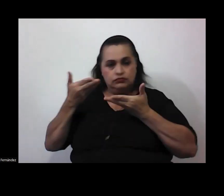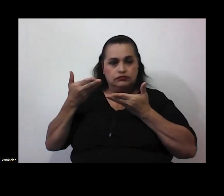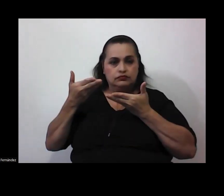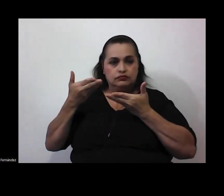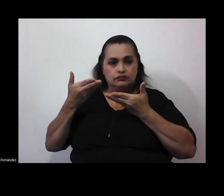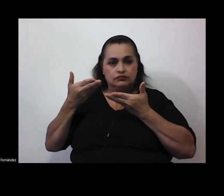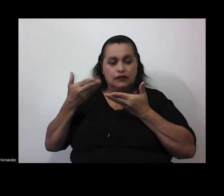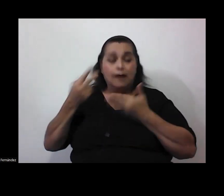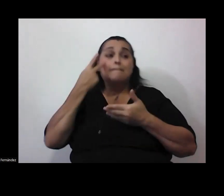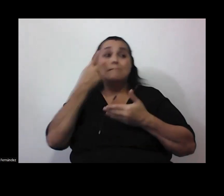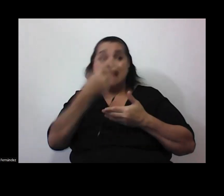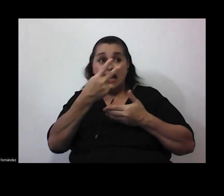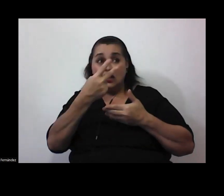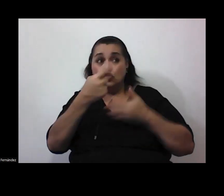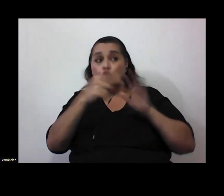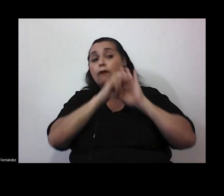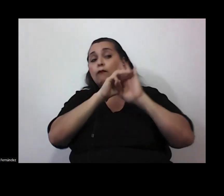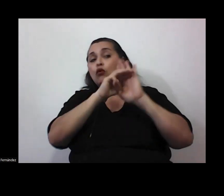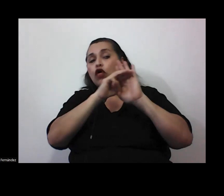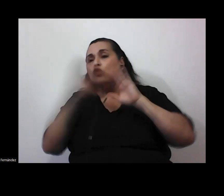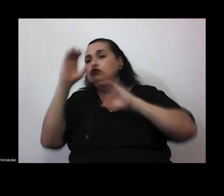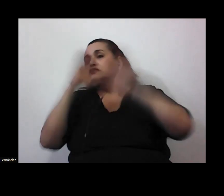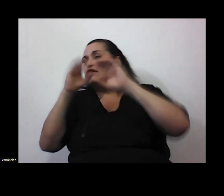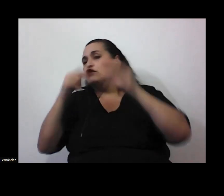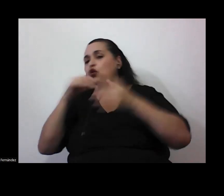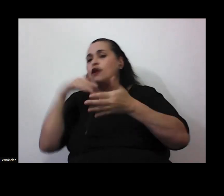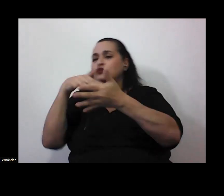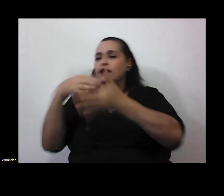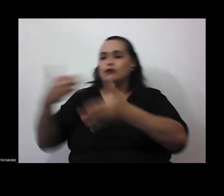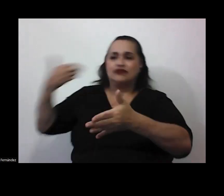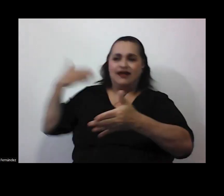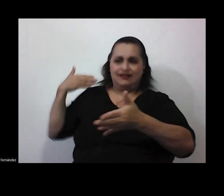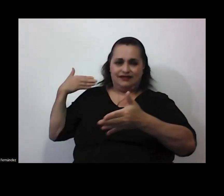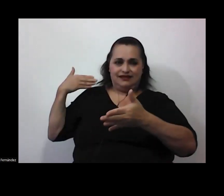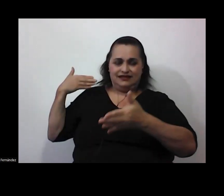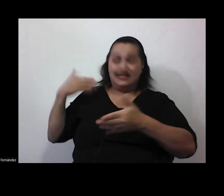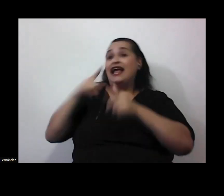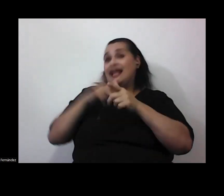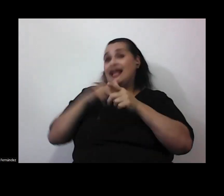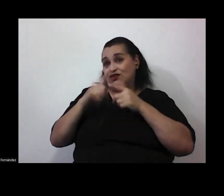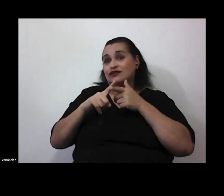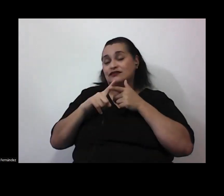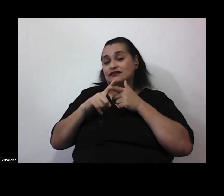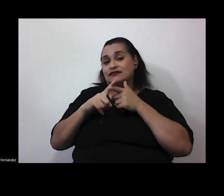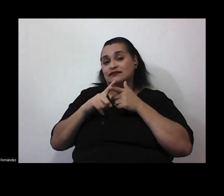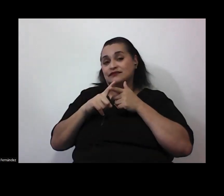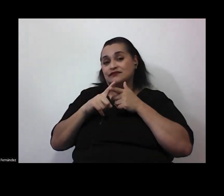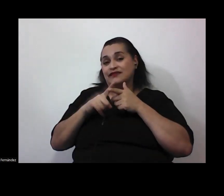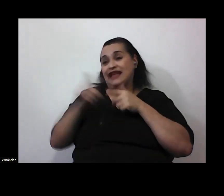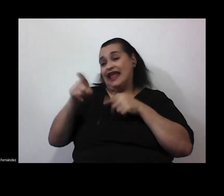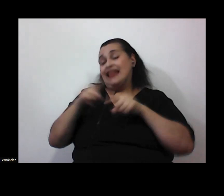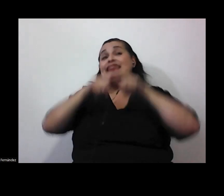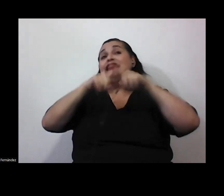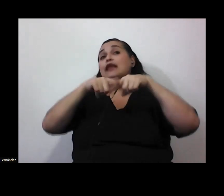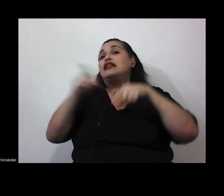recurriendo a tal o cual modelo científico que hemos estudiado entonces ahí dependerá de cómo